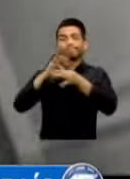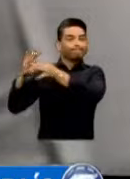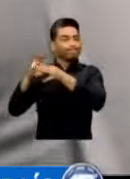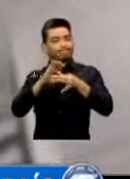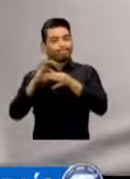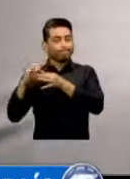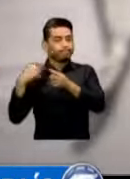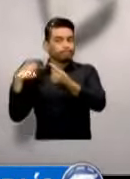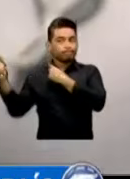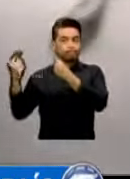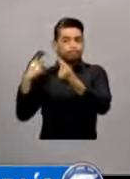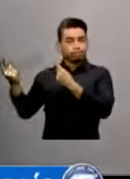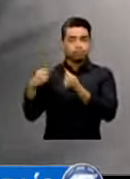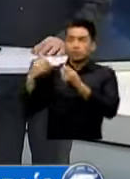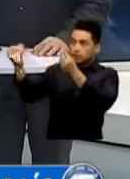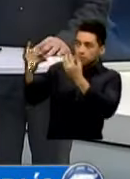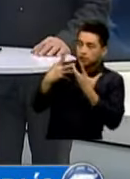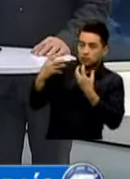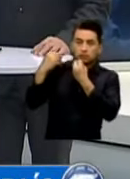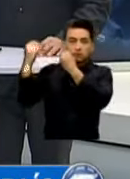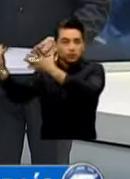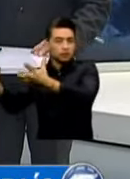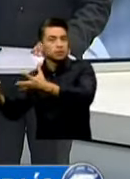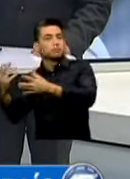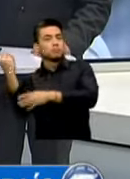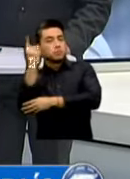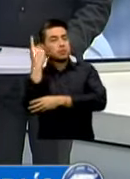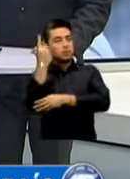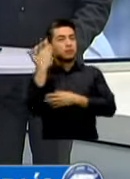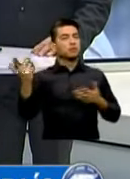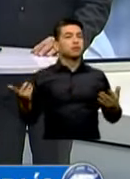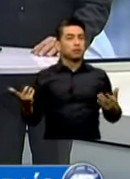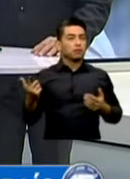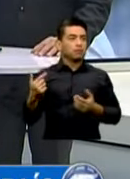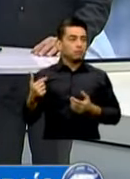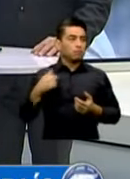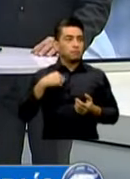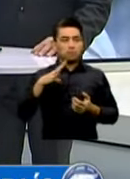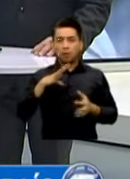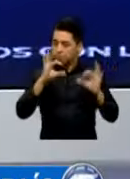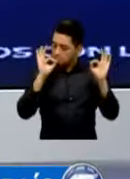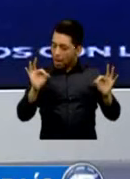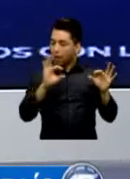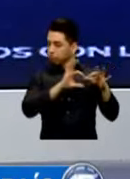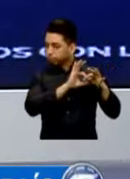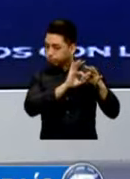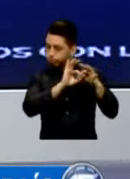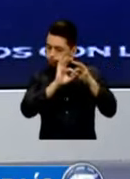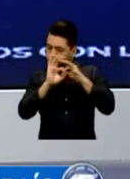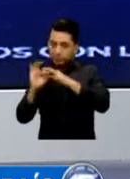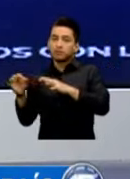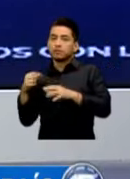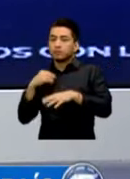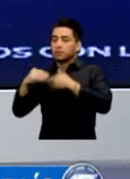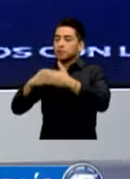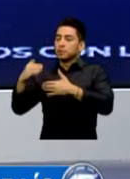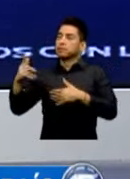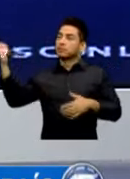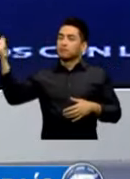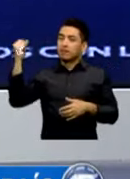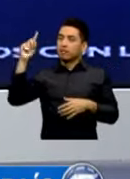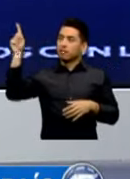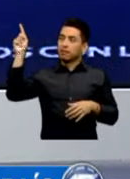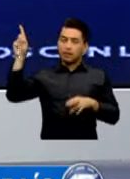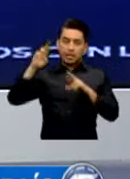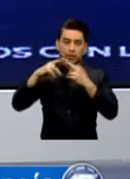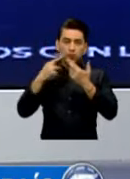Compartir Información Importante Y Tenemos Una Coordinación Y Una Reunión Pendiente Con El Ministro De El